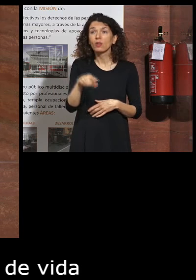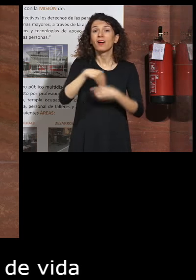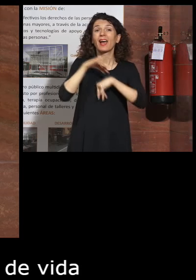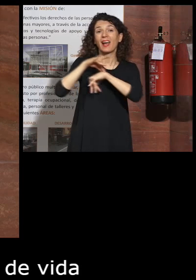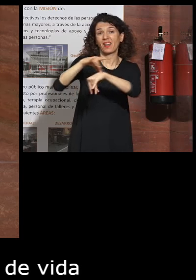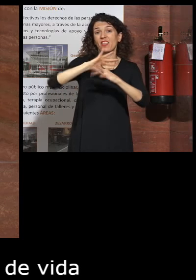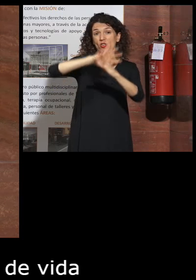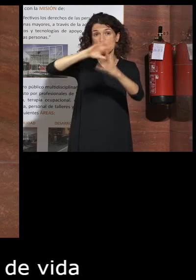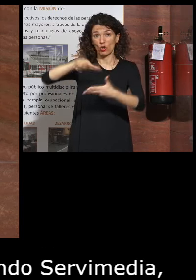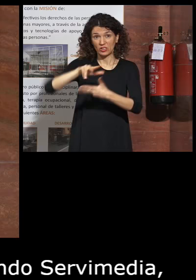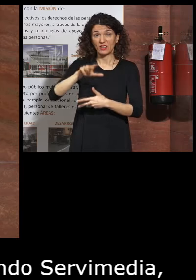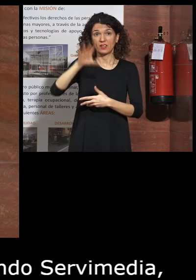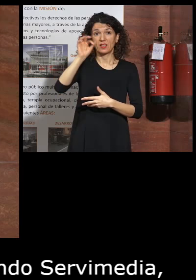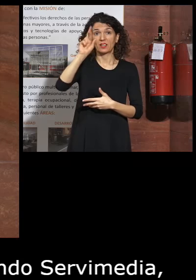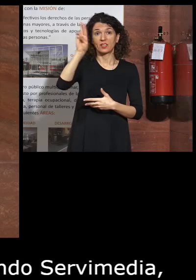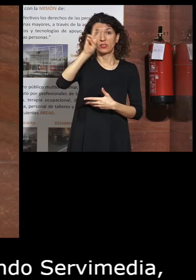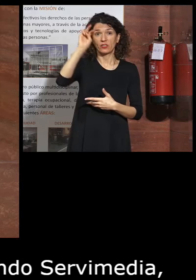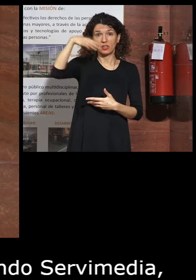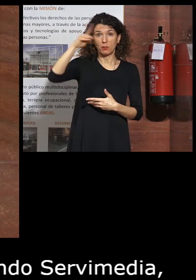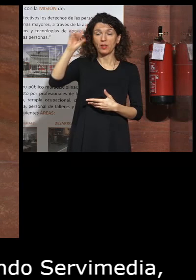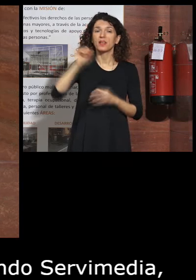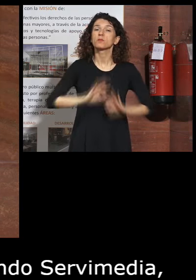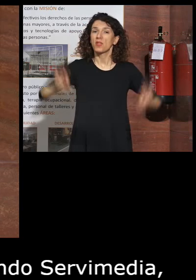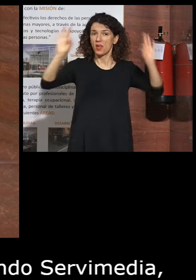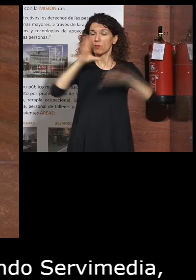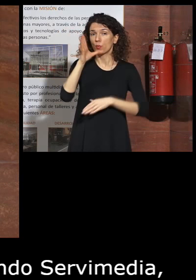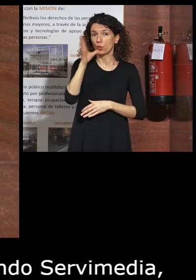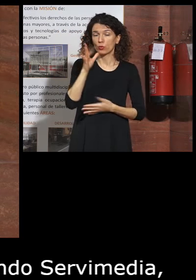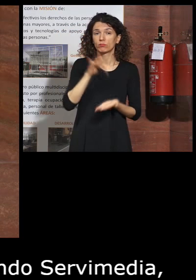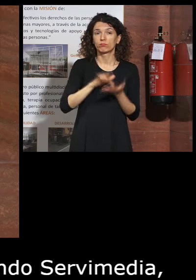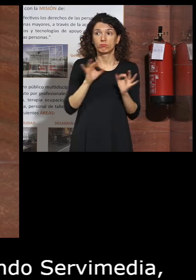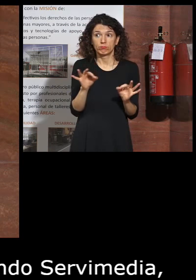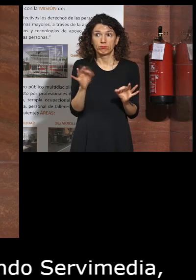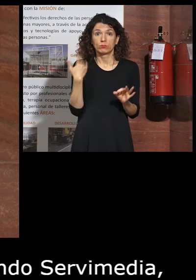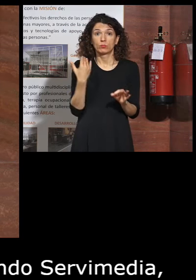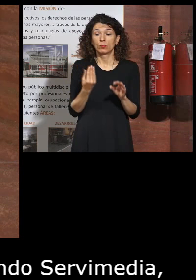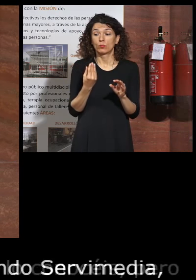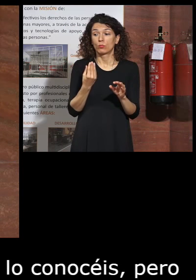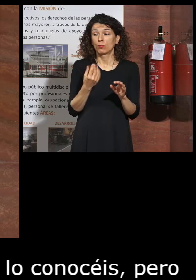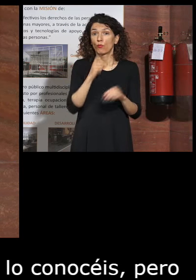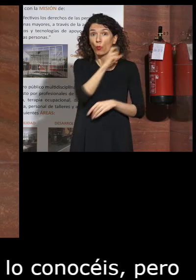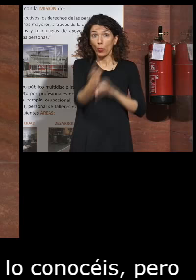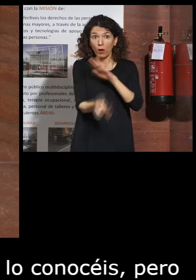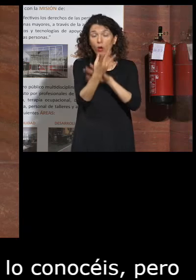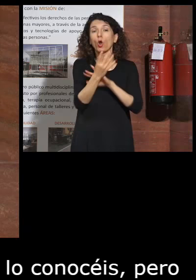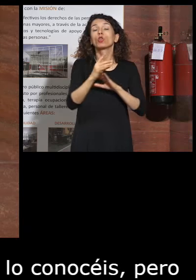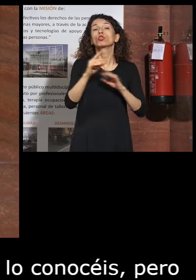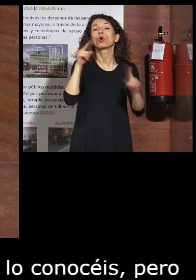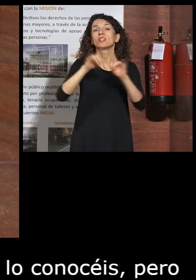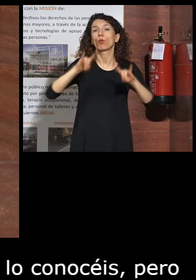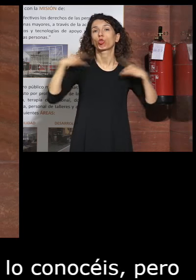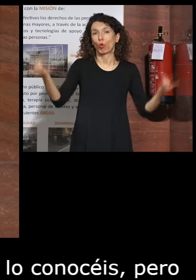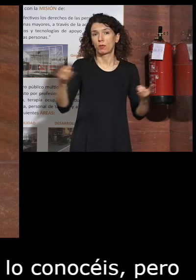una agencia de noticias pues un poco especial en el sentido de que bueno nació con un doble objetivo por lo a informar de temas sociales